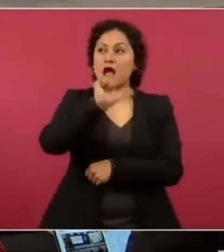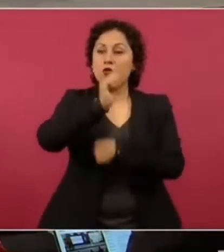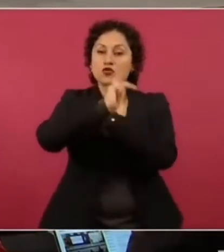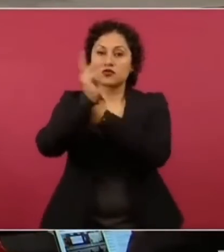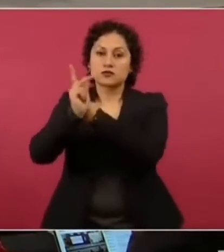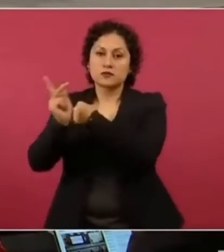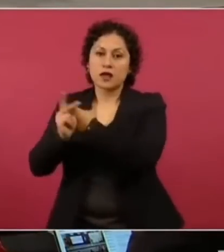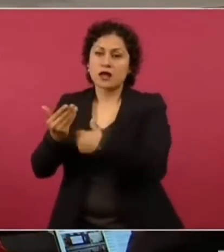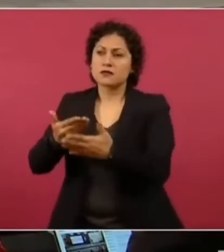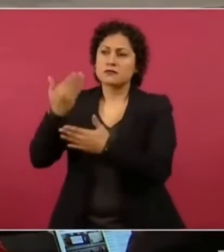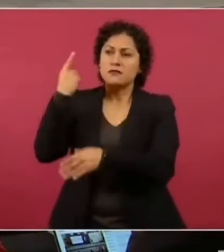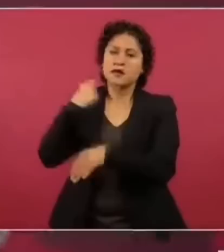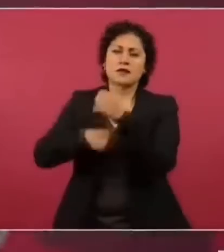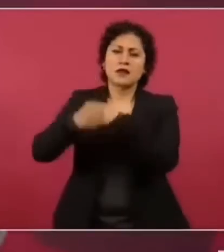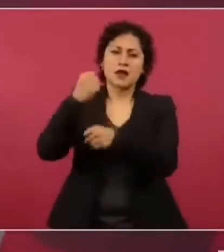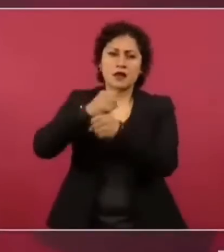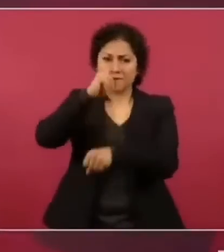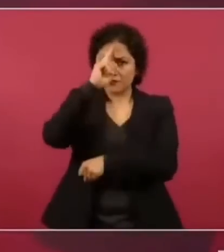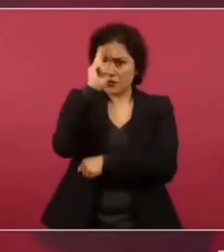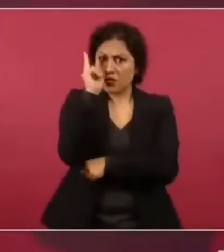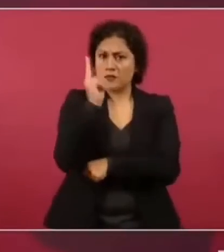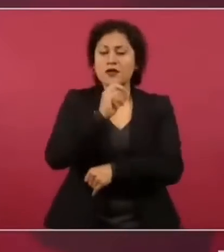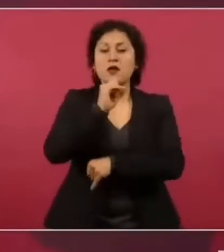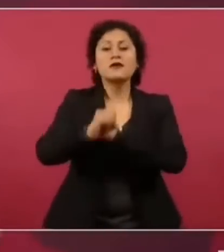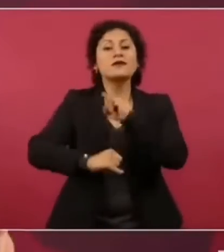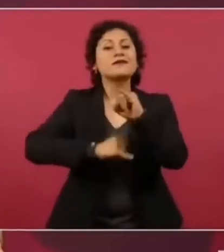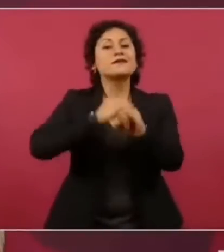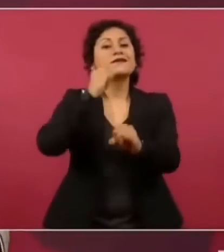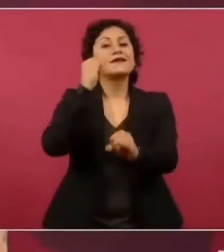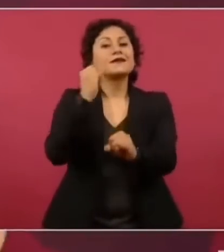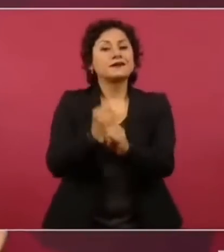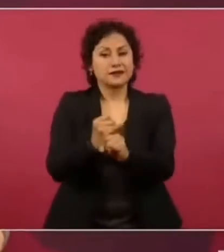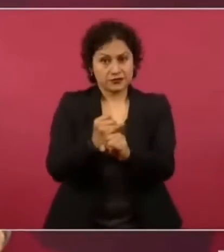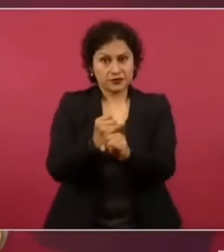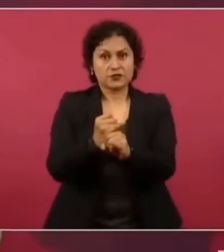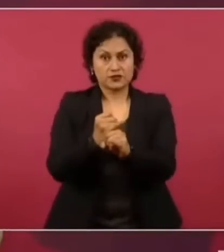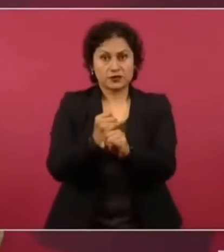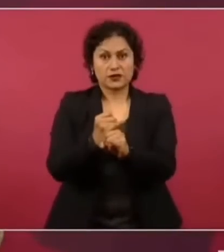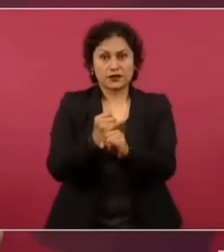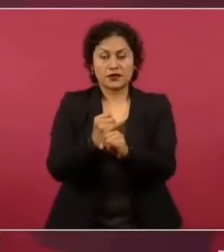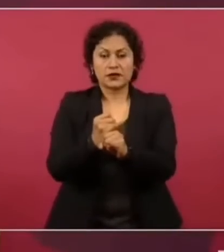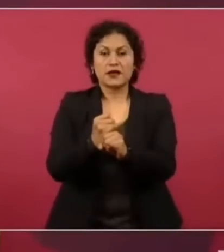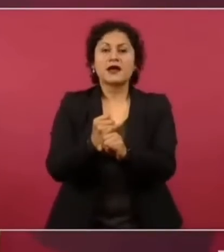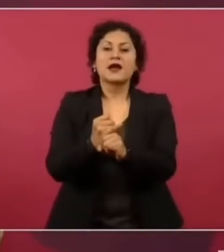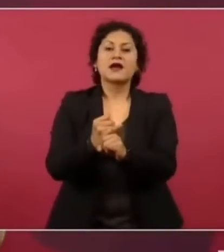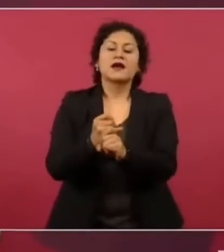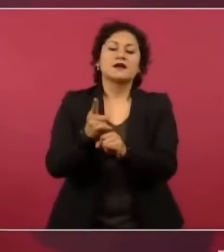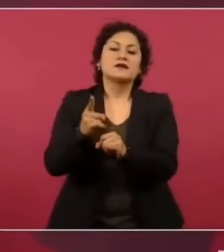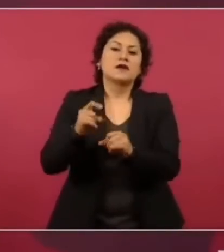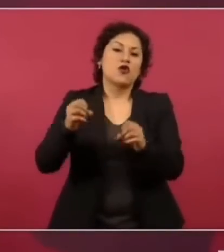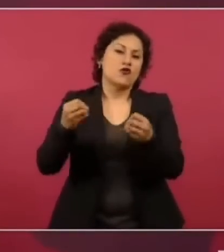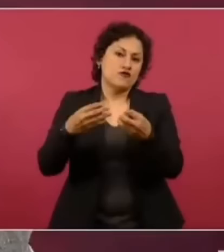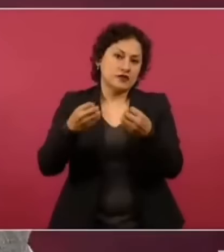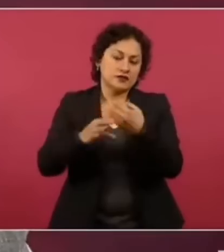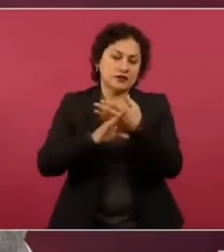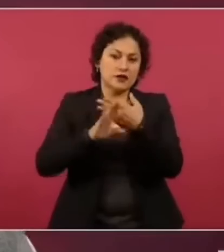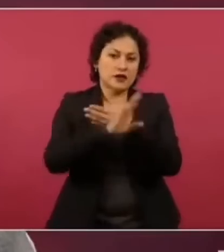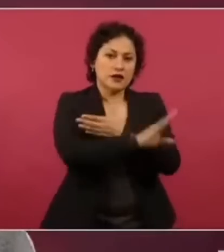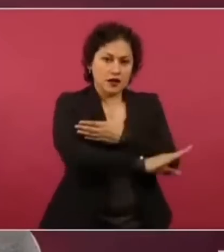también más de dos décadas y a nivel internacional incluso la Agencia Mundial Antidopaje también lo prohibió.